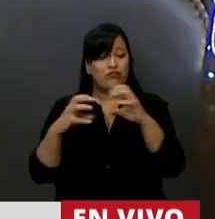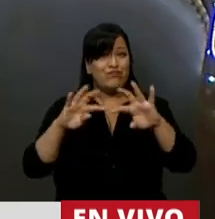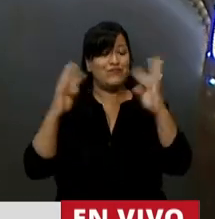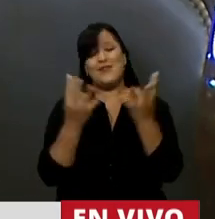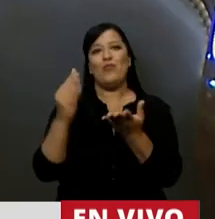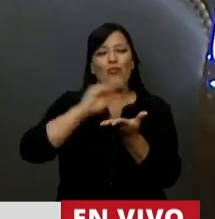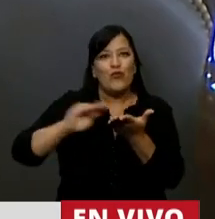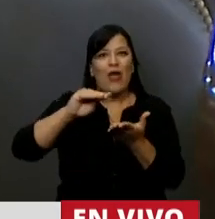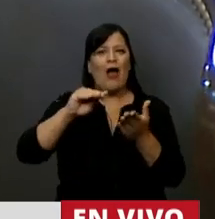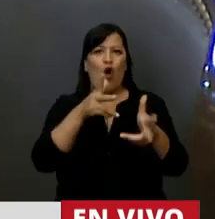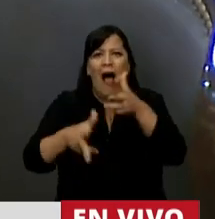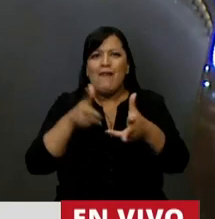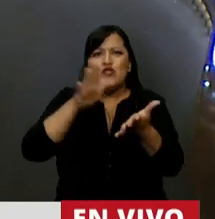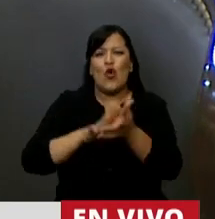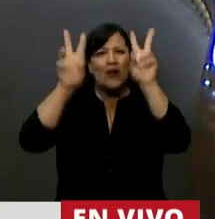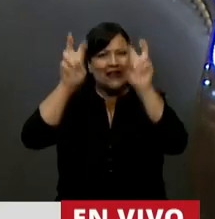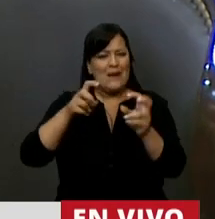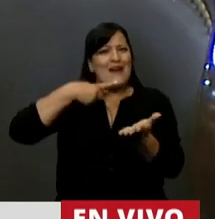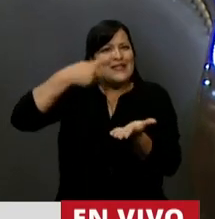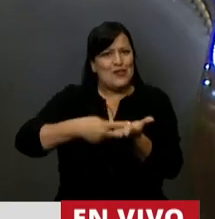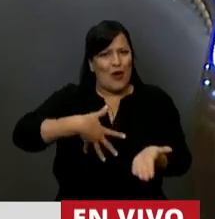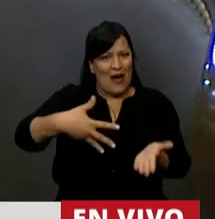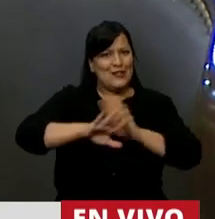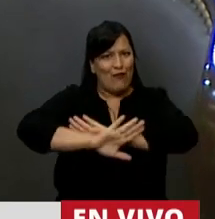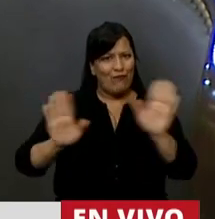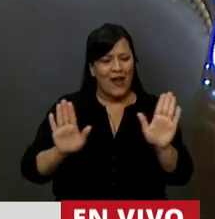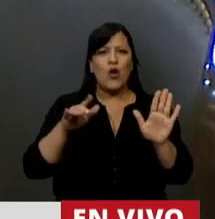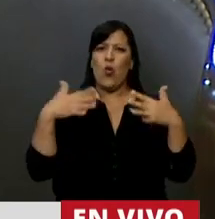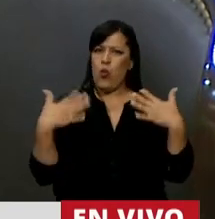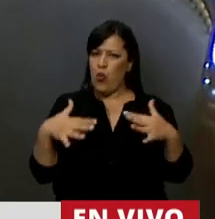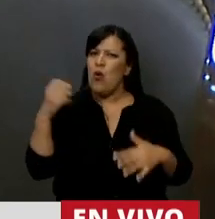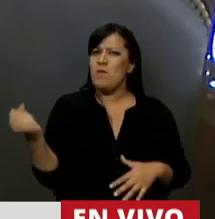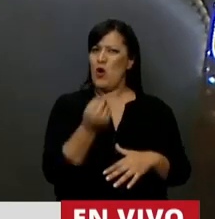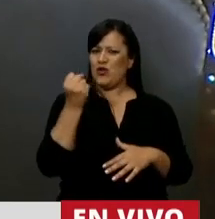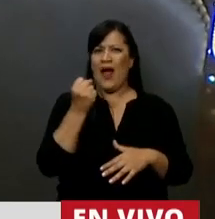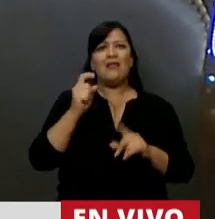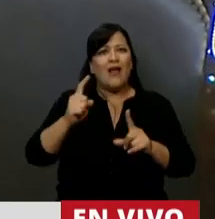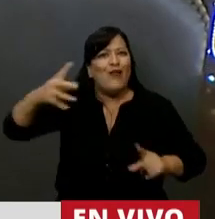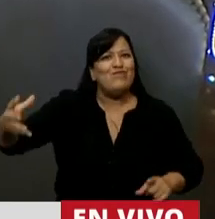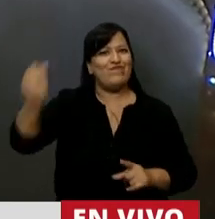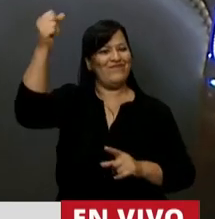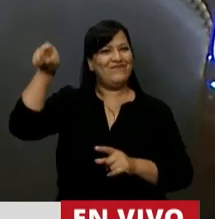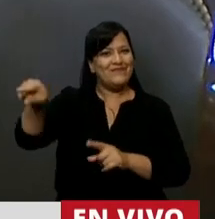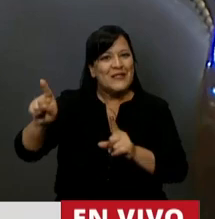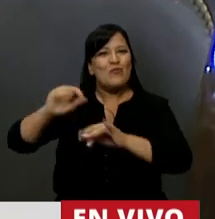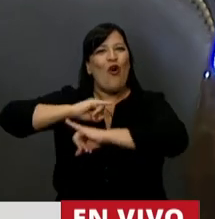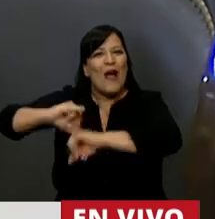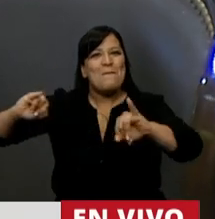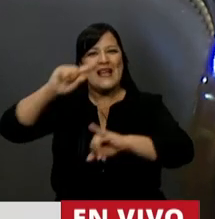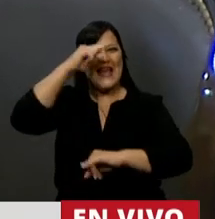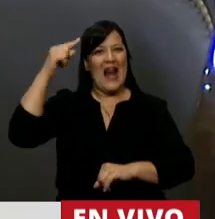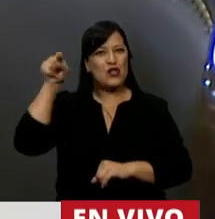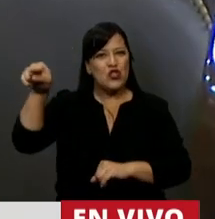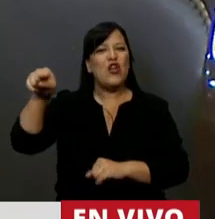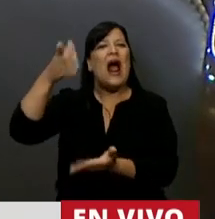de interrupción voluntaria del embarazo porque toma la lucha de la campaña nacional por